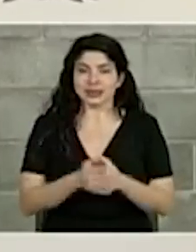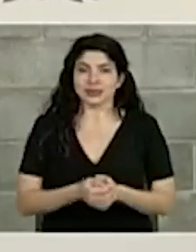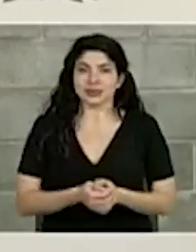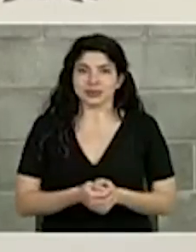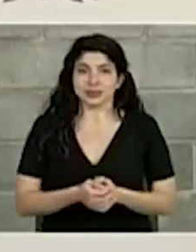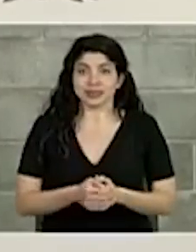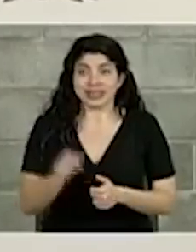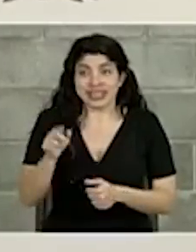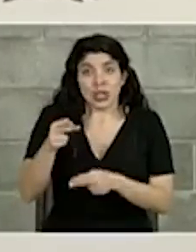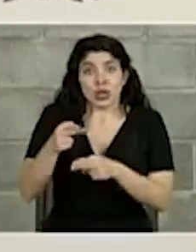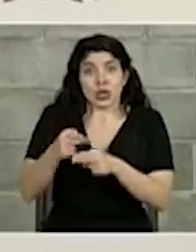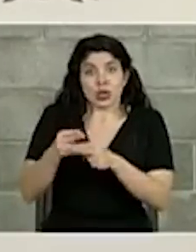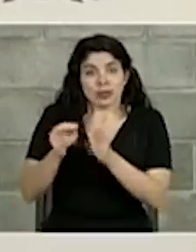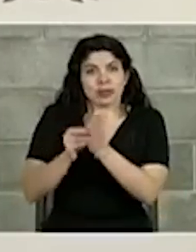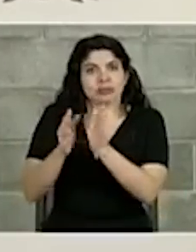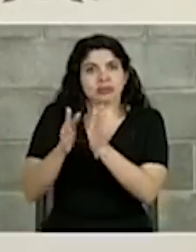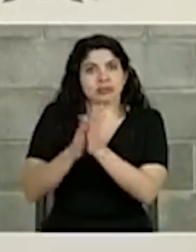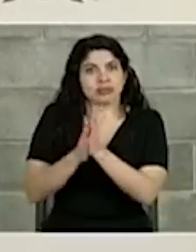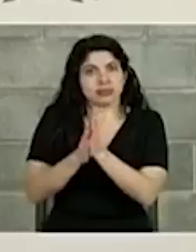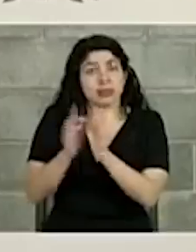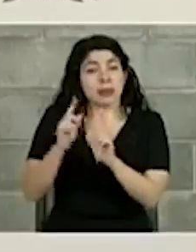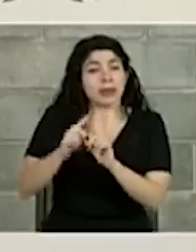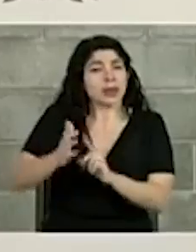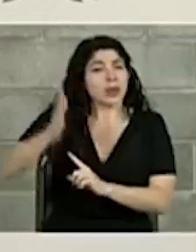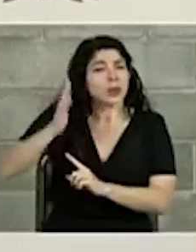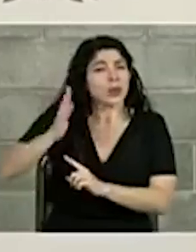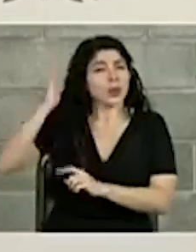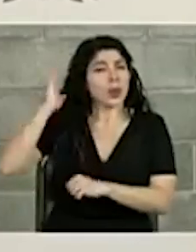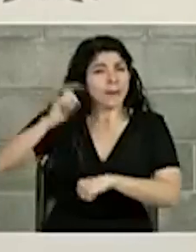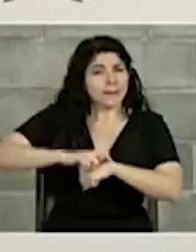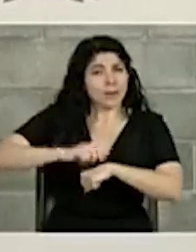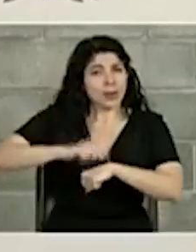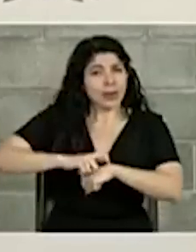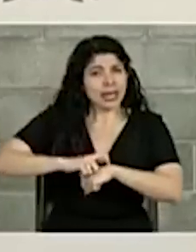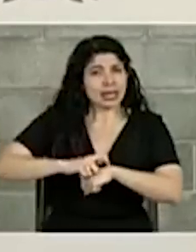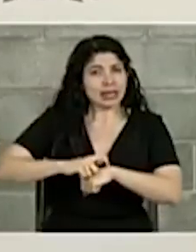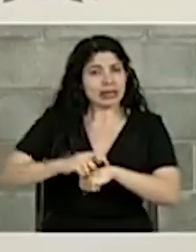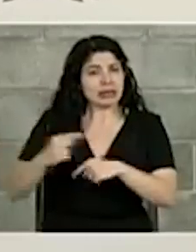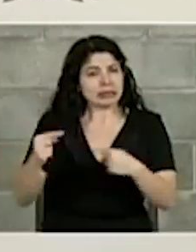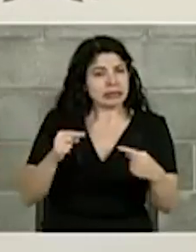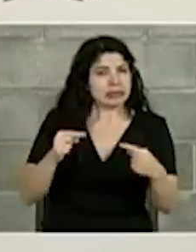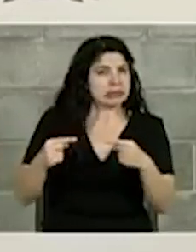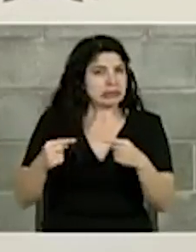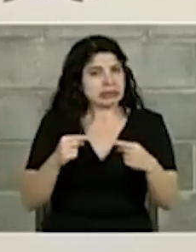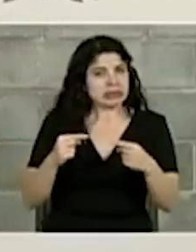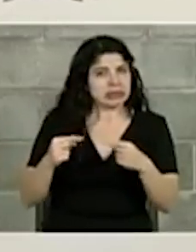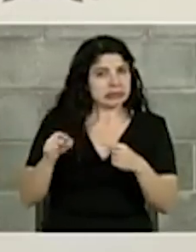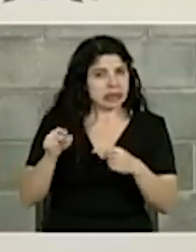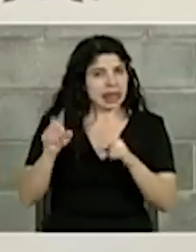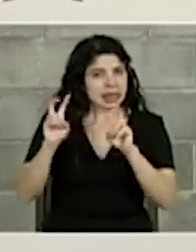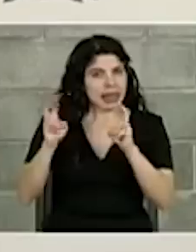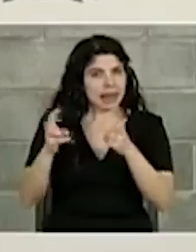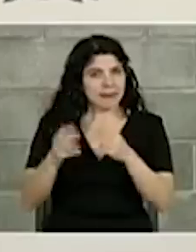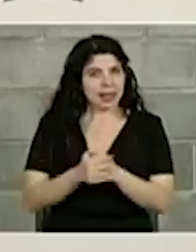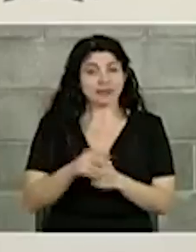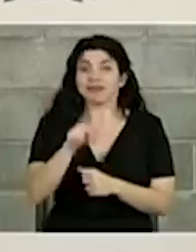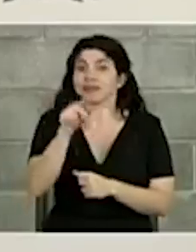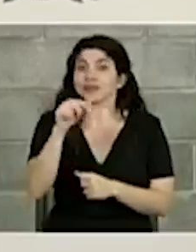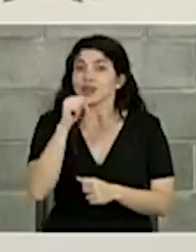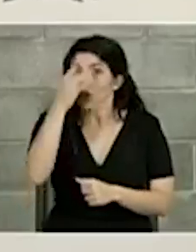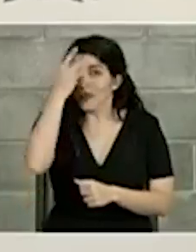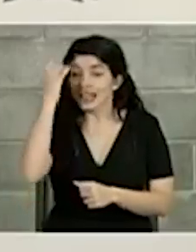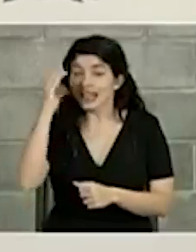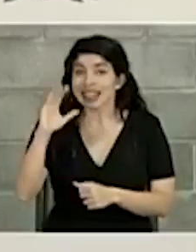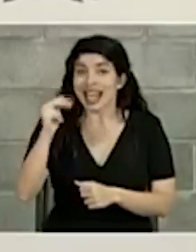y ese nombre se recobró pero en aquel momento fue polémico no olvidemos que